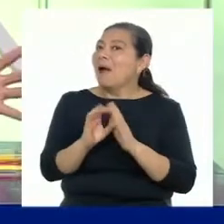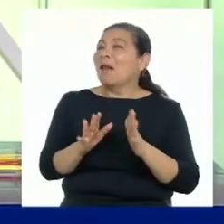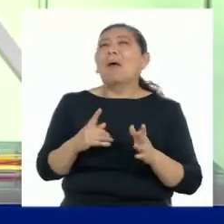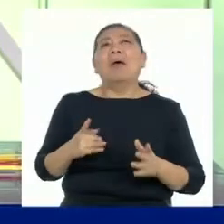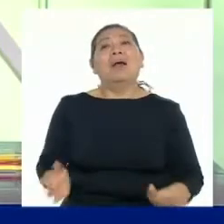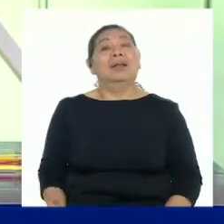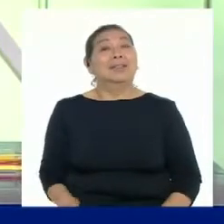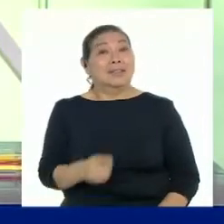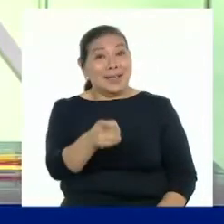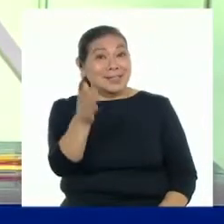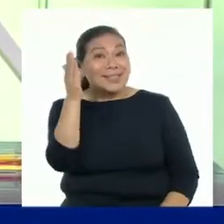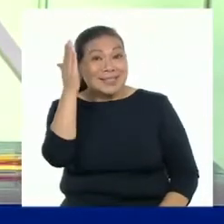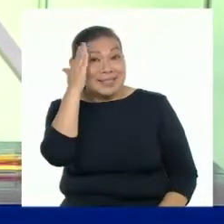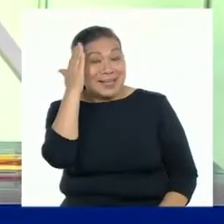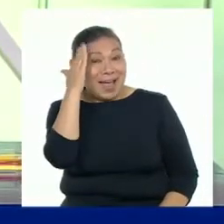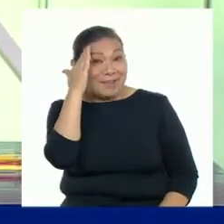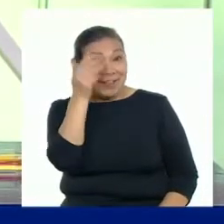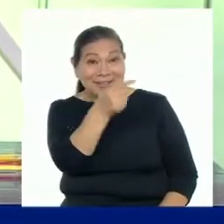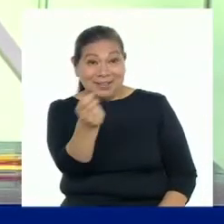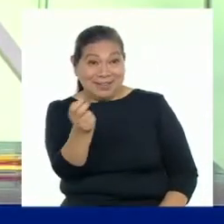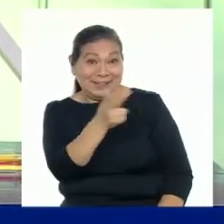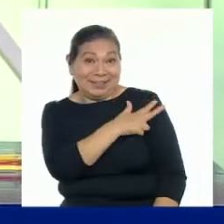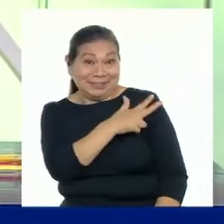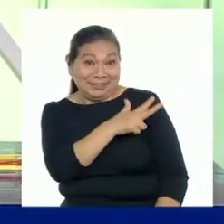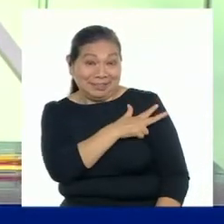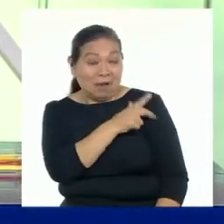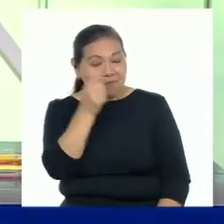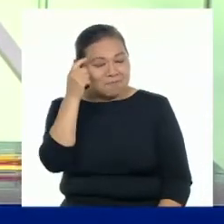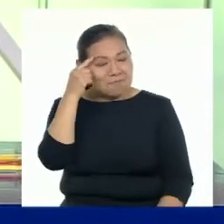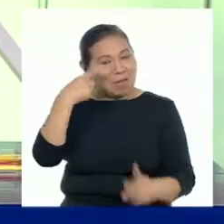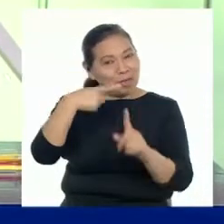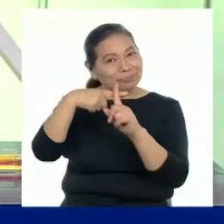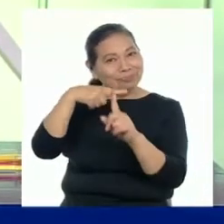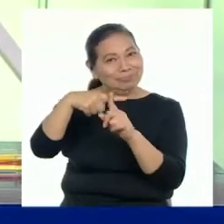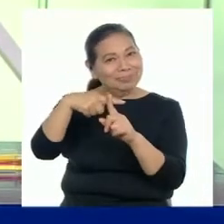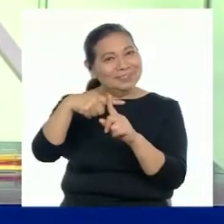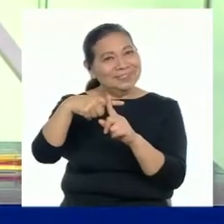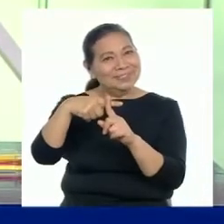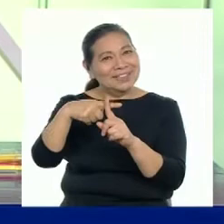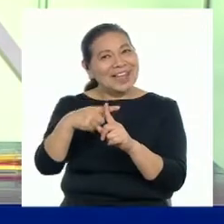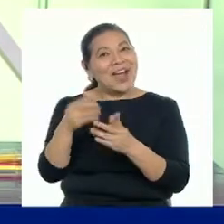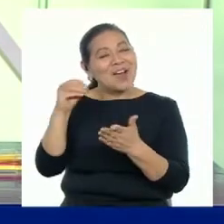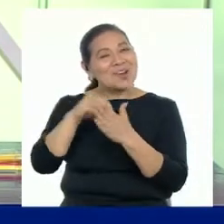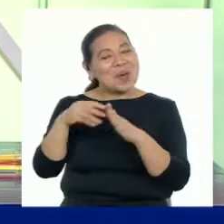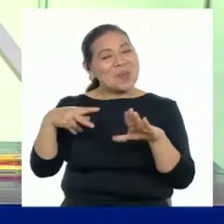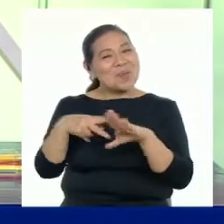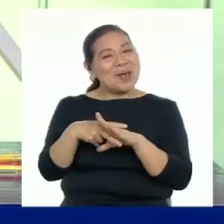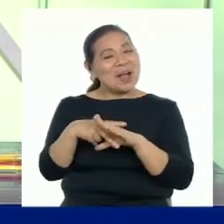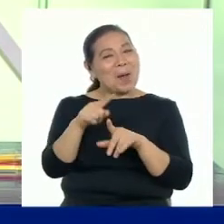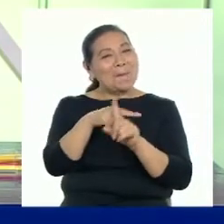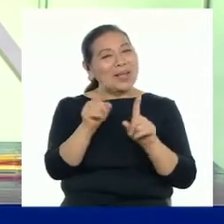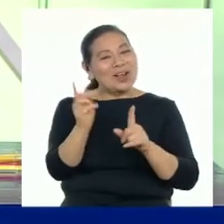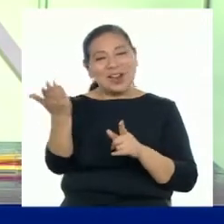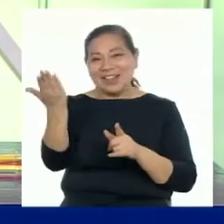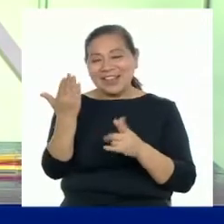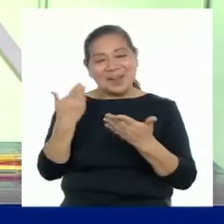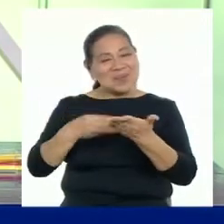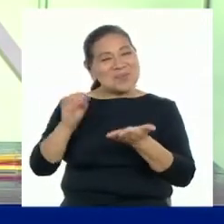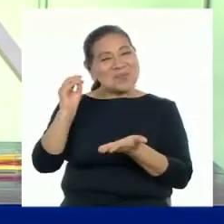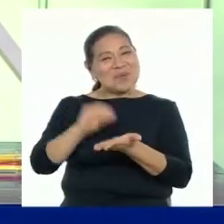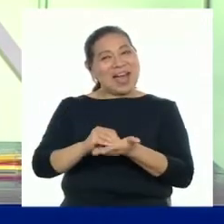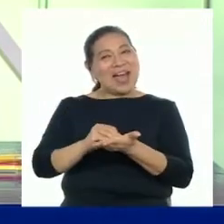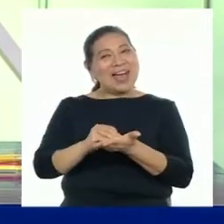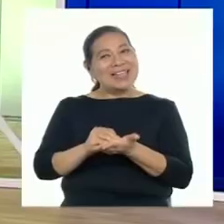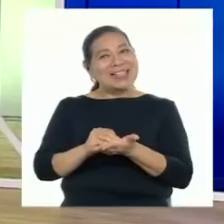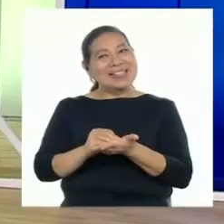Ya saben, amigas y amigos de tercero, siempre con mente positiva. Es momento de irnos a una pausa. Pero no se muevan porque ya regresamos